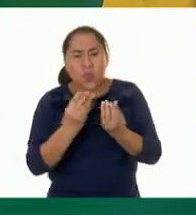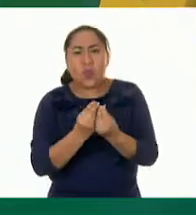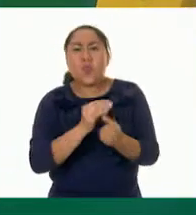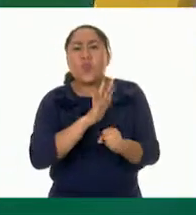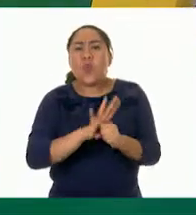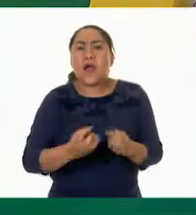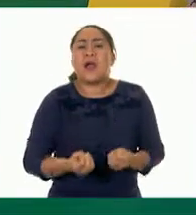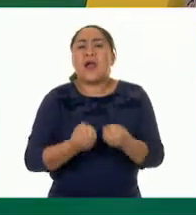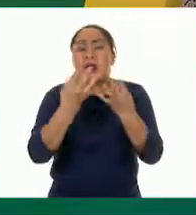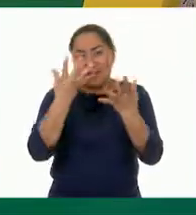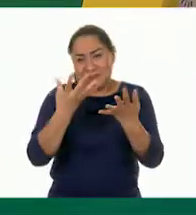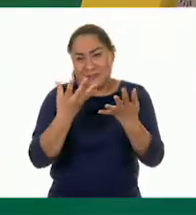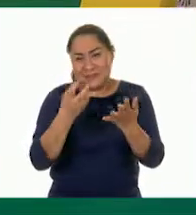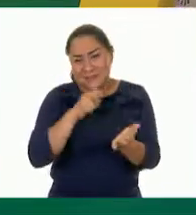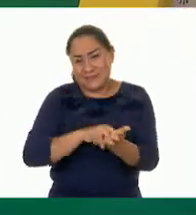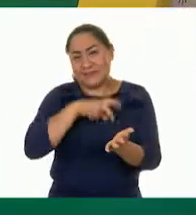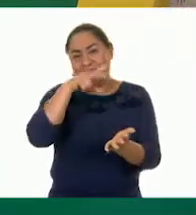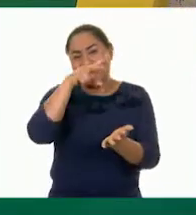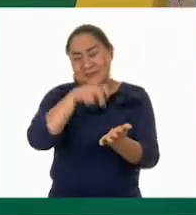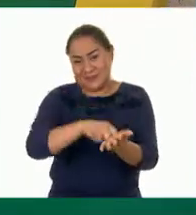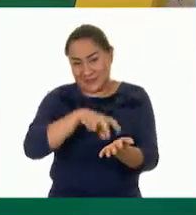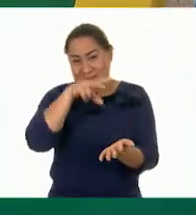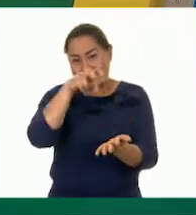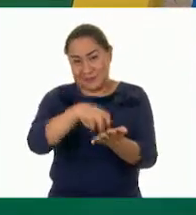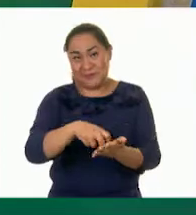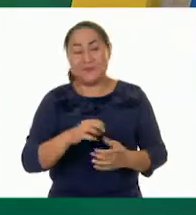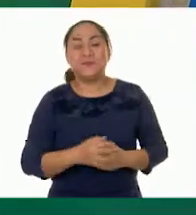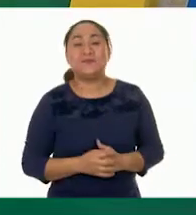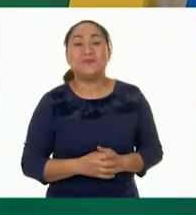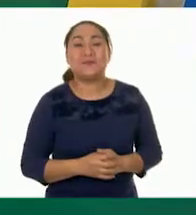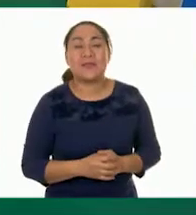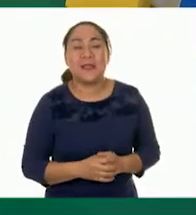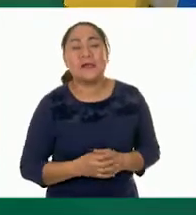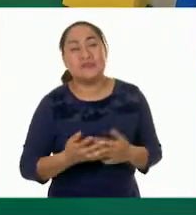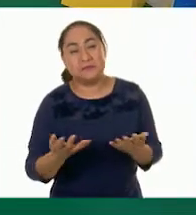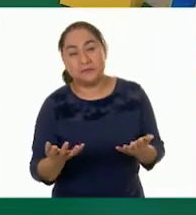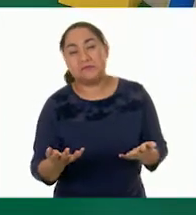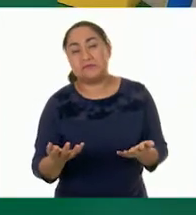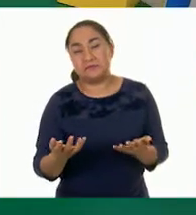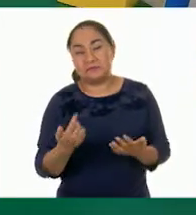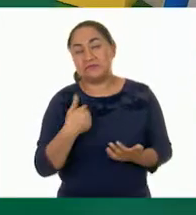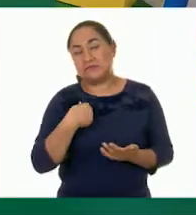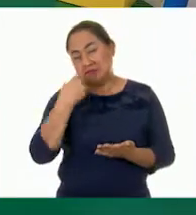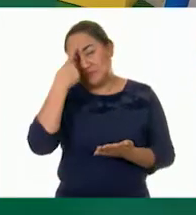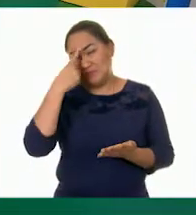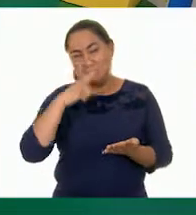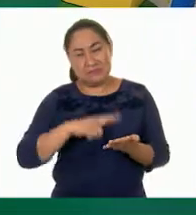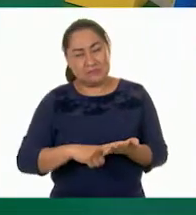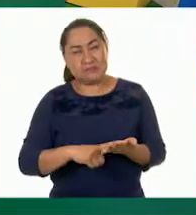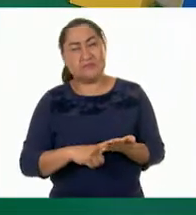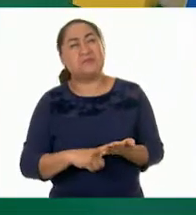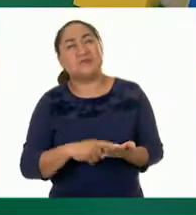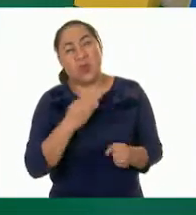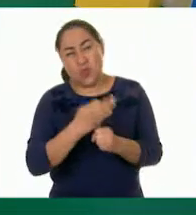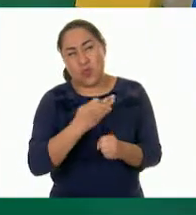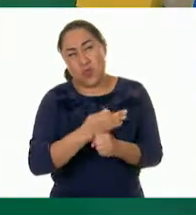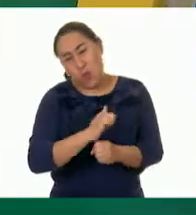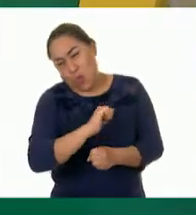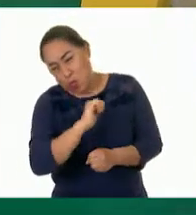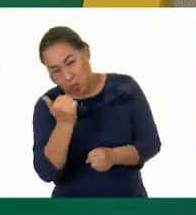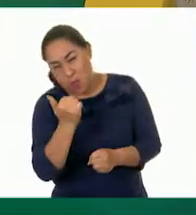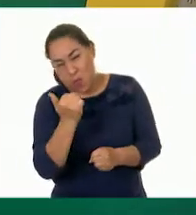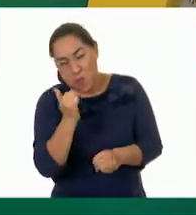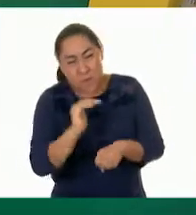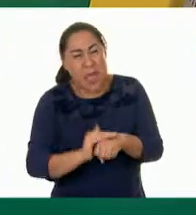cada uno de esos saltos. Claro. Y bien, creo que todavía podemos hacer un paso más. ¿Te parece? Me